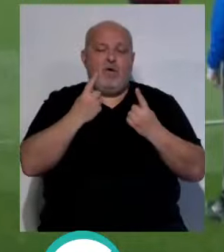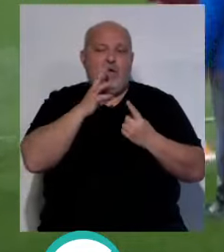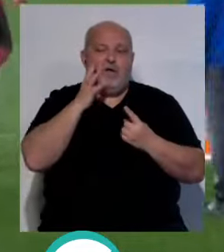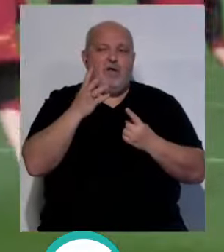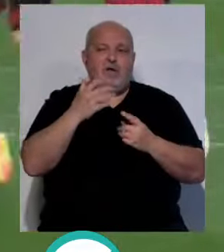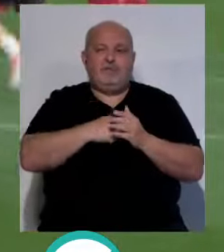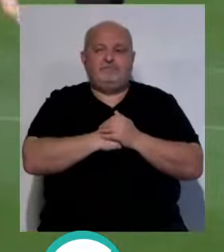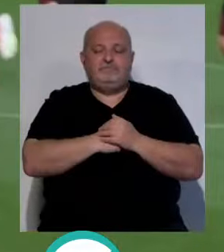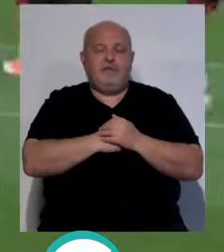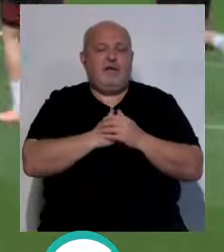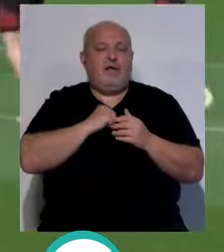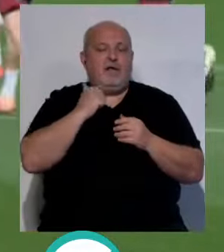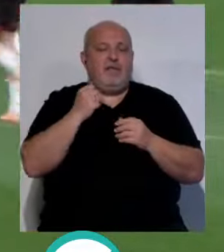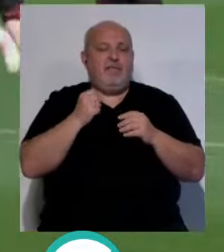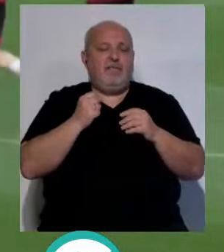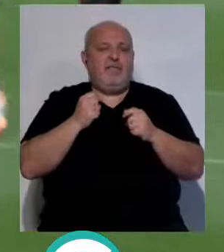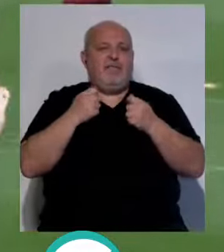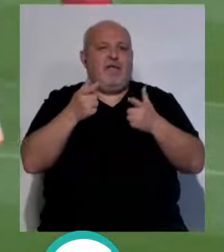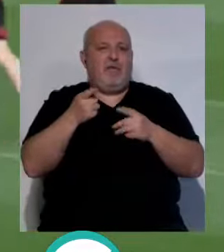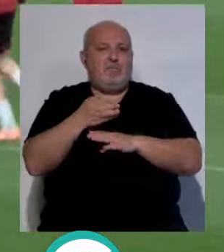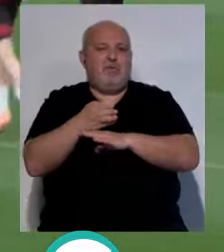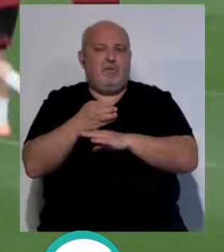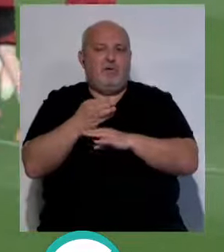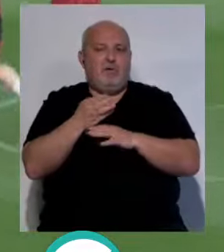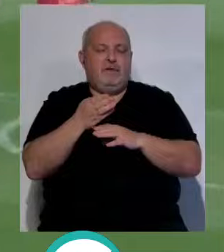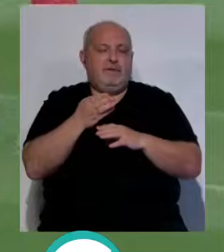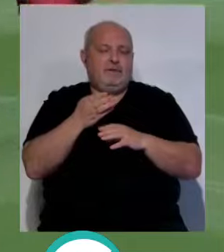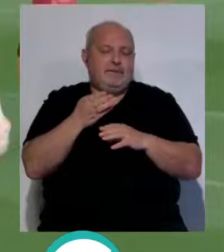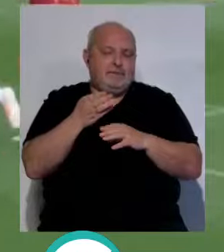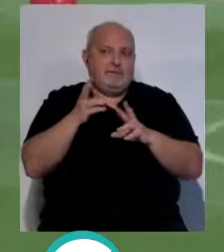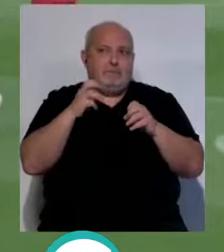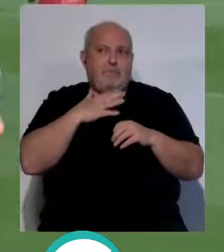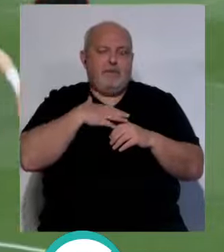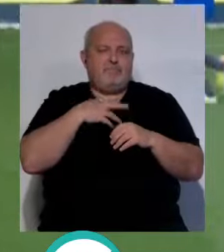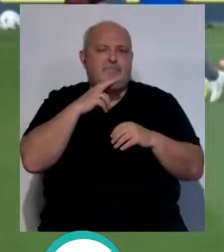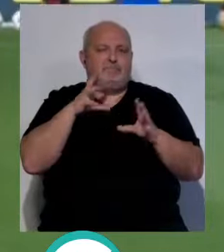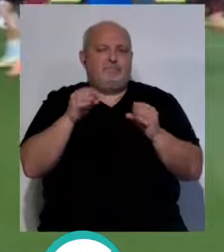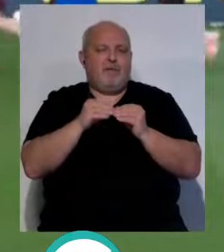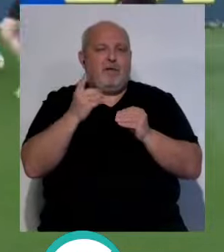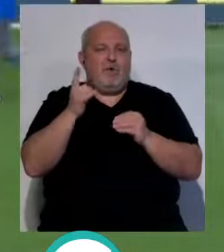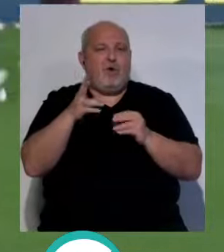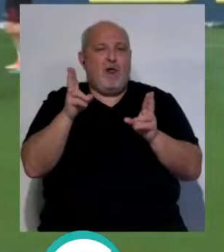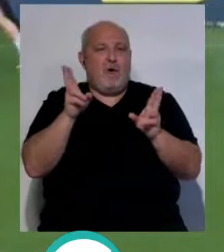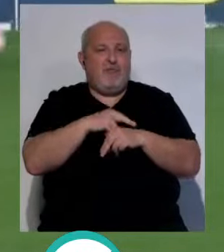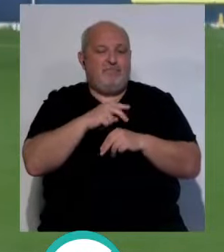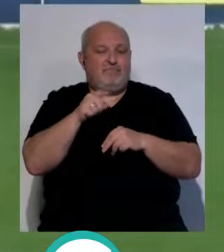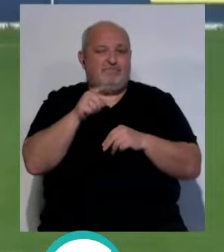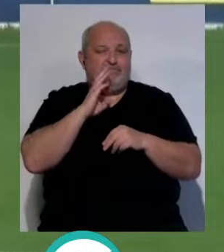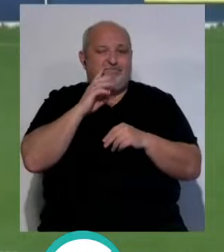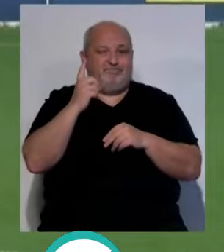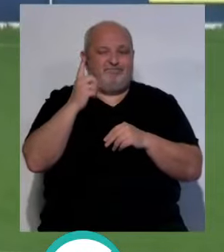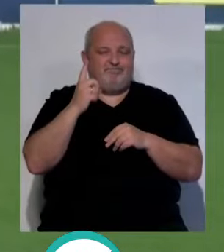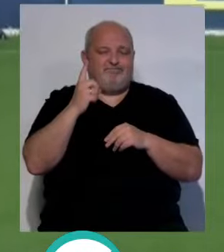juego peligroso. Pero claro, lo dejaron rematar tranquilamente, entonces, para mí no se puede anular ese gol. Si se hubiera metido un poquito en la cabeza,